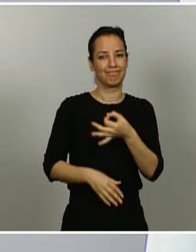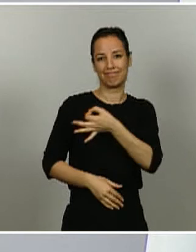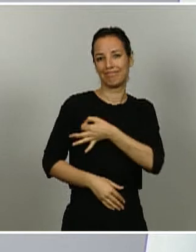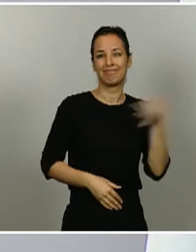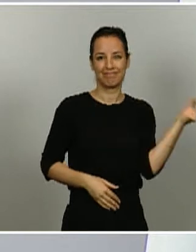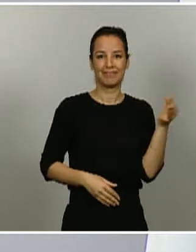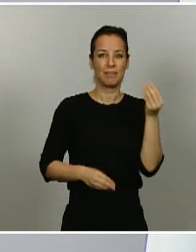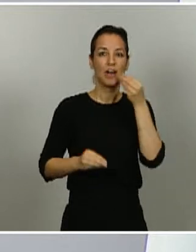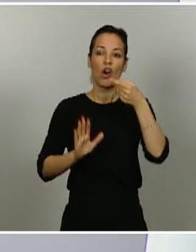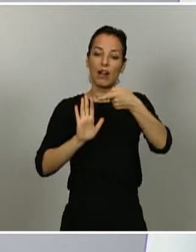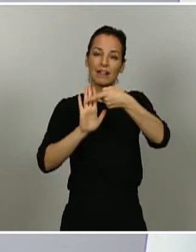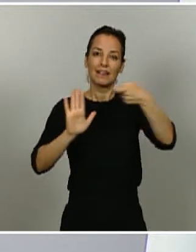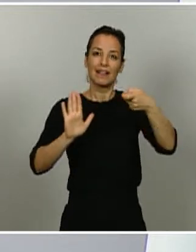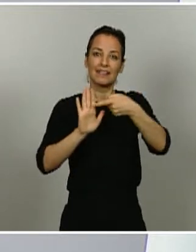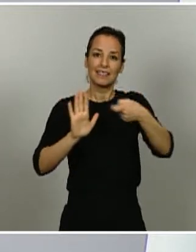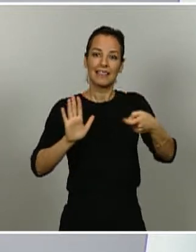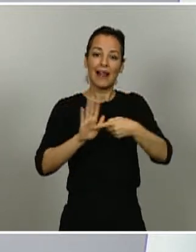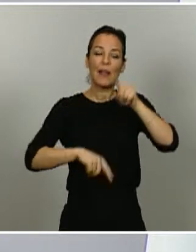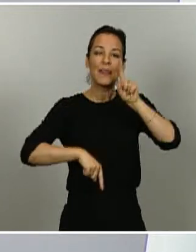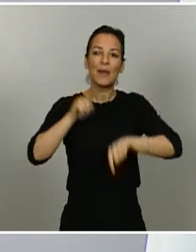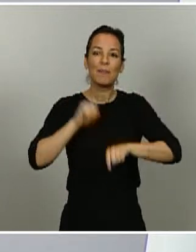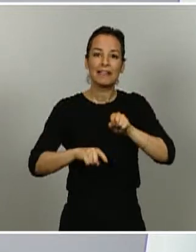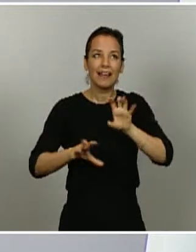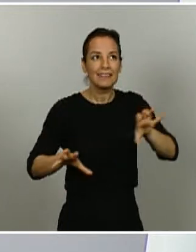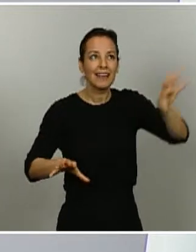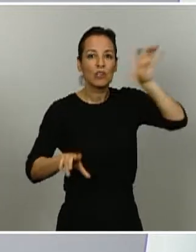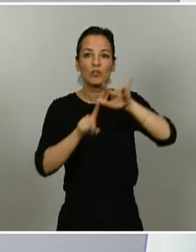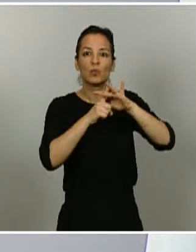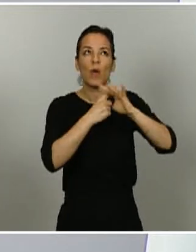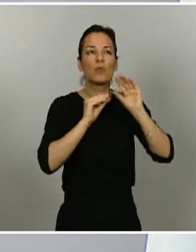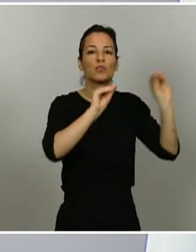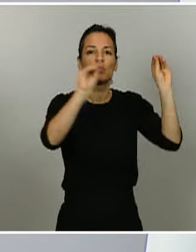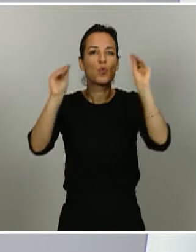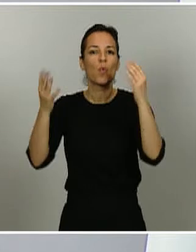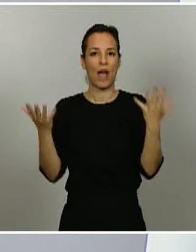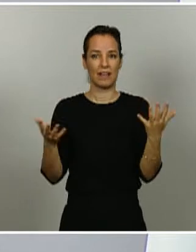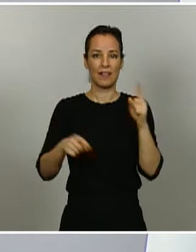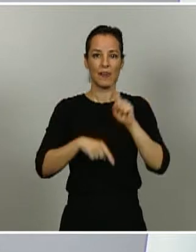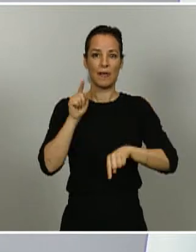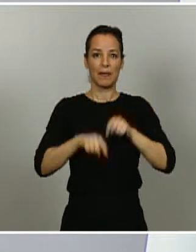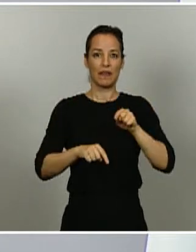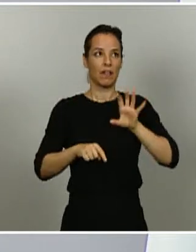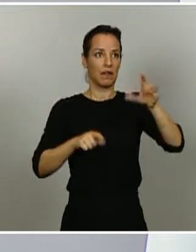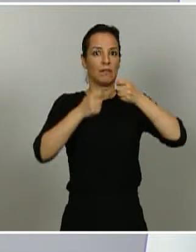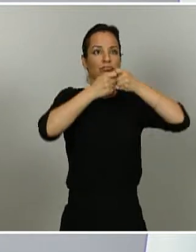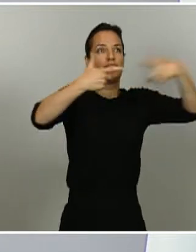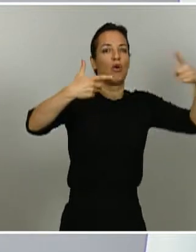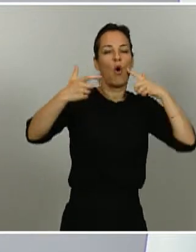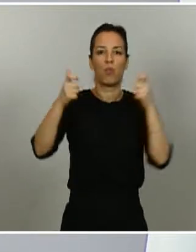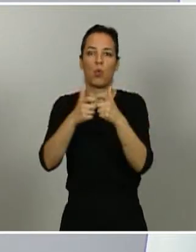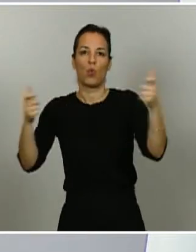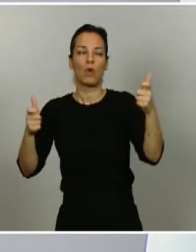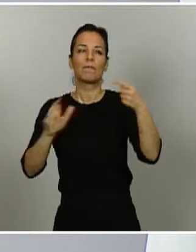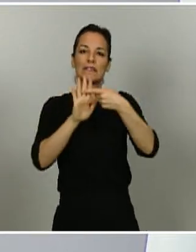simétrica adaptada a la realidad epidemiológica de cada territorio y siempre dijimos que había